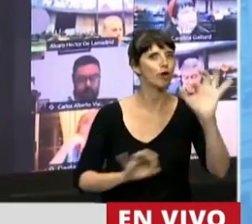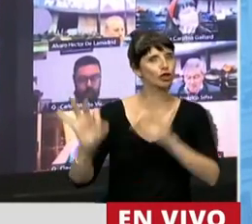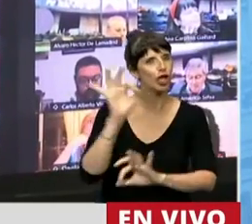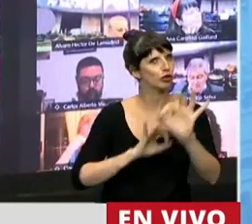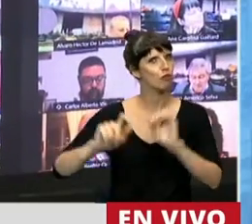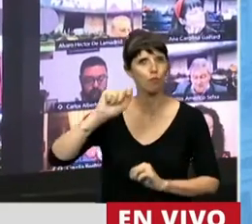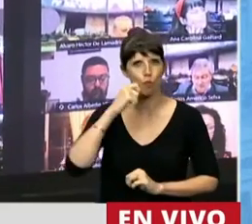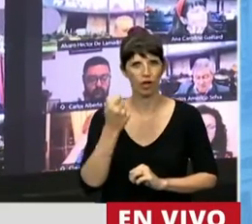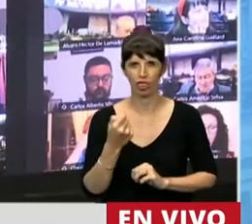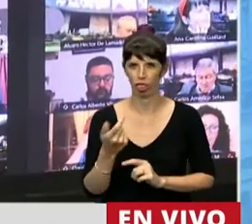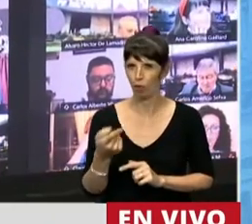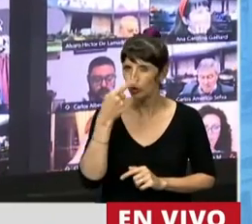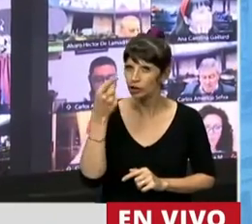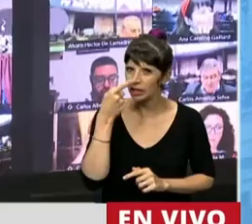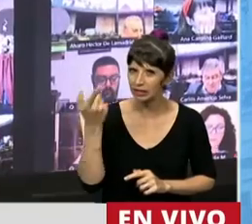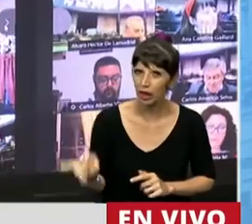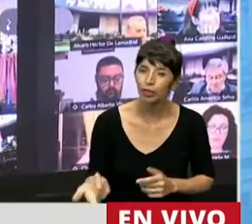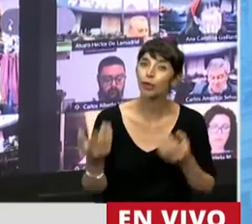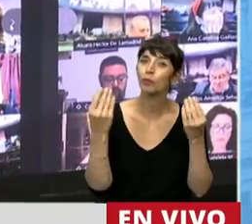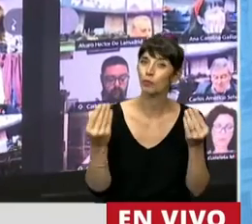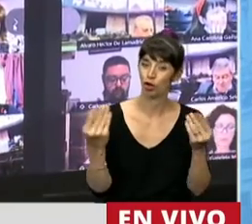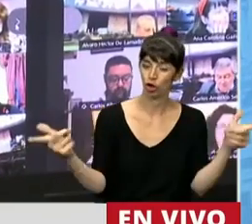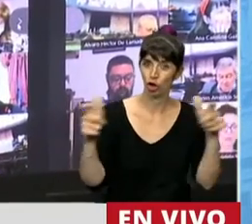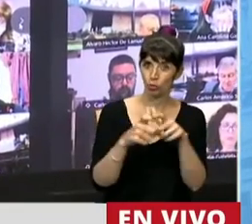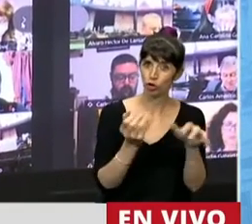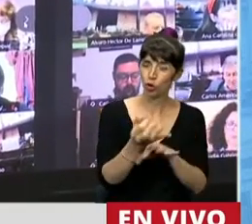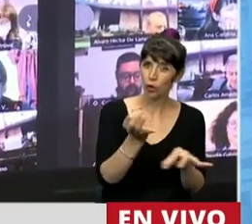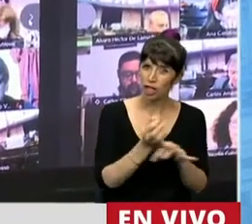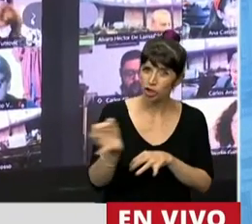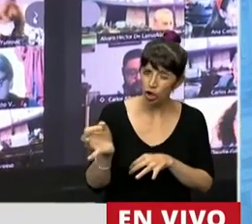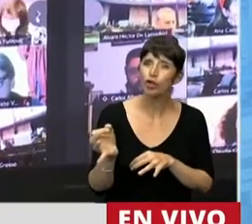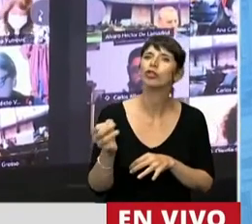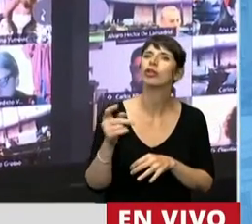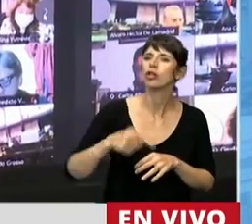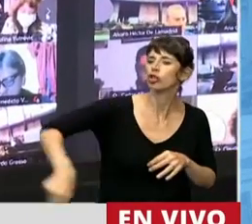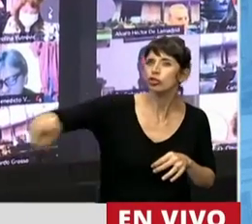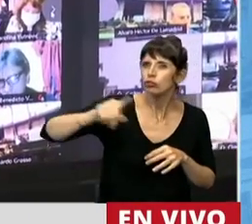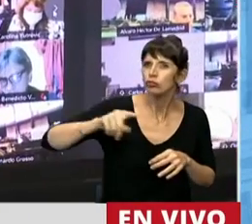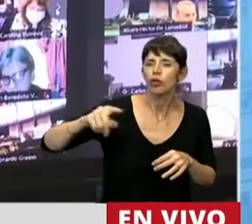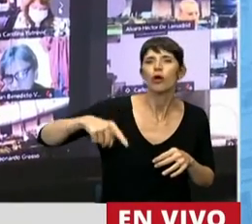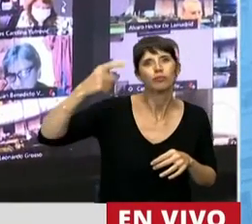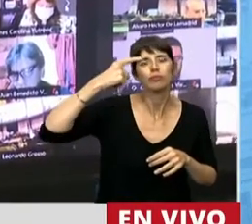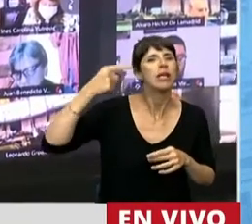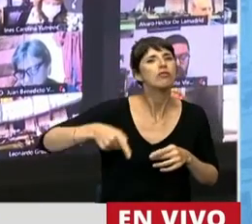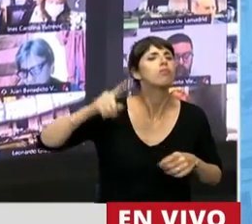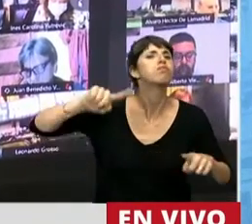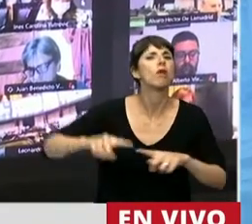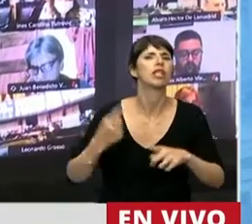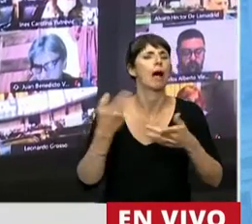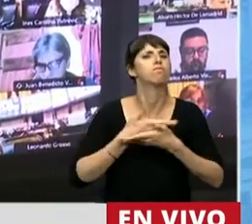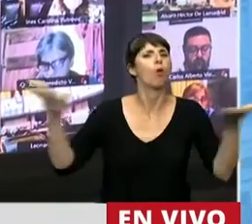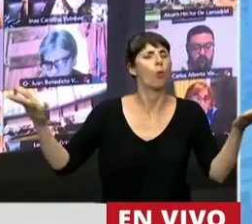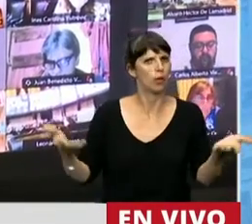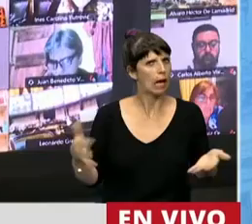lo que se vio claro en la Comisión de Educación es que todos los consideramos una política pública, que debe